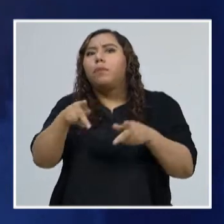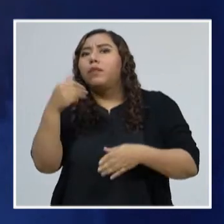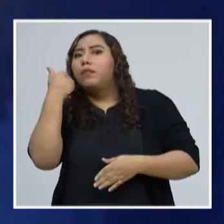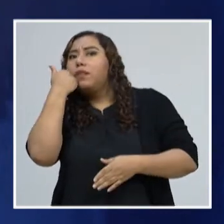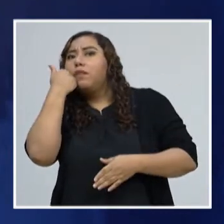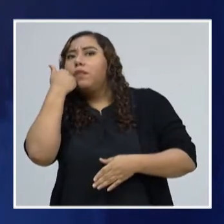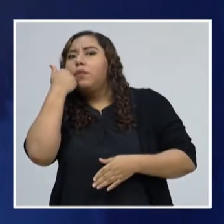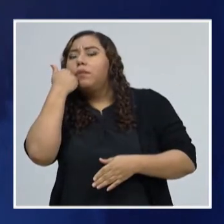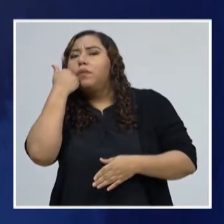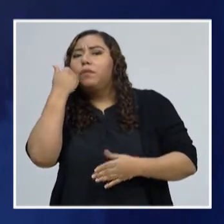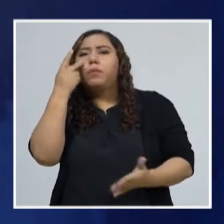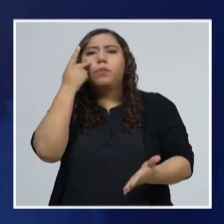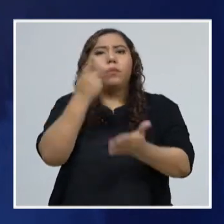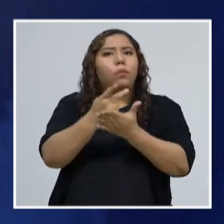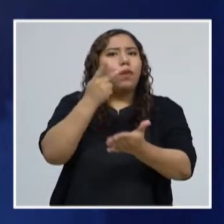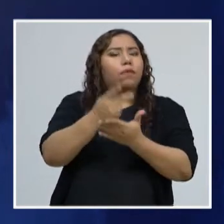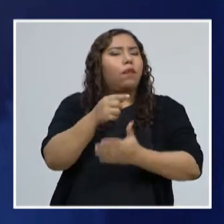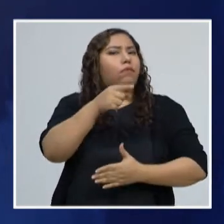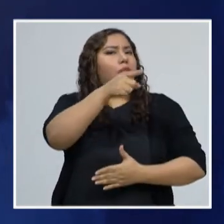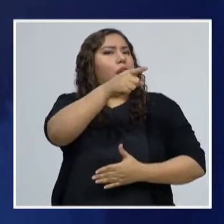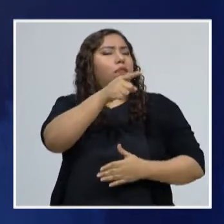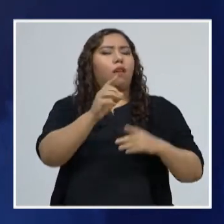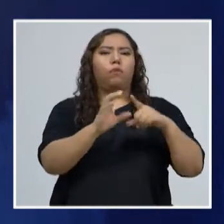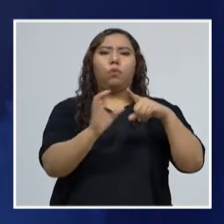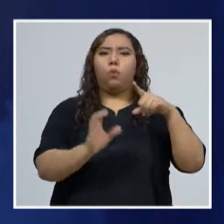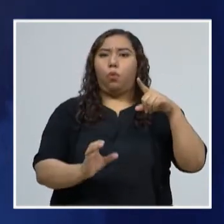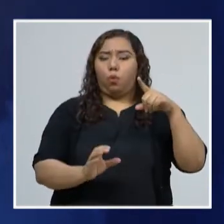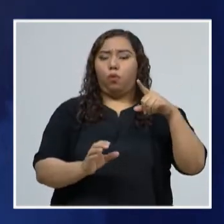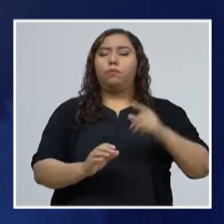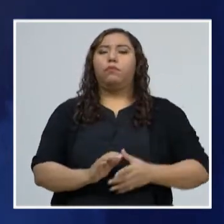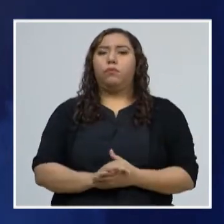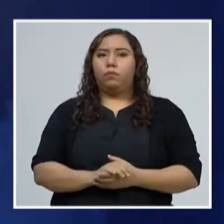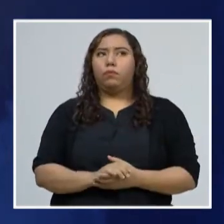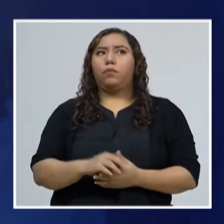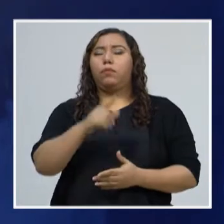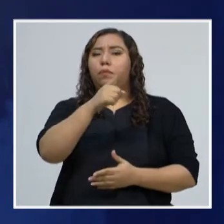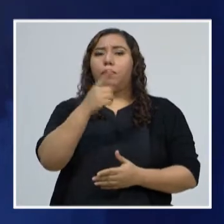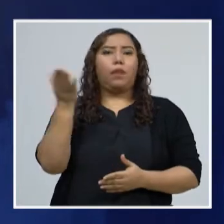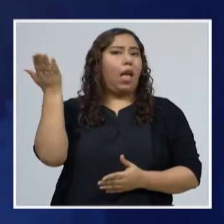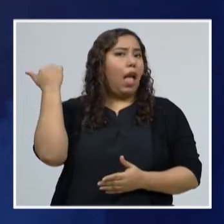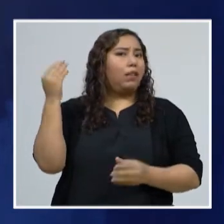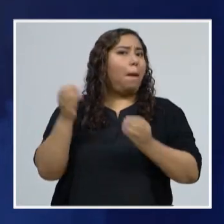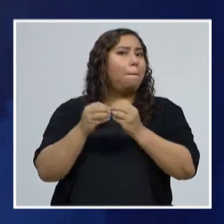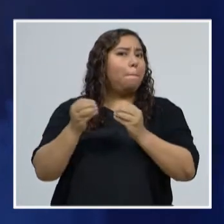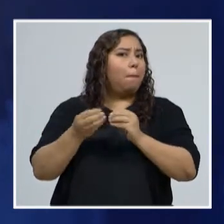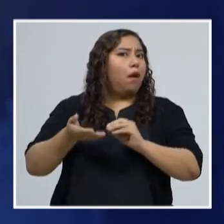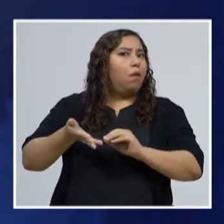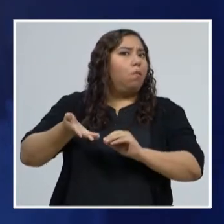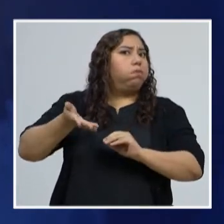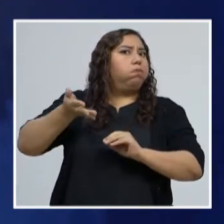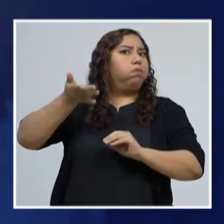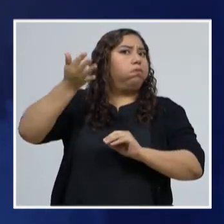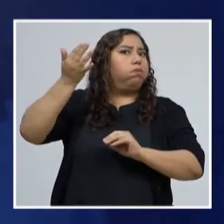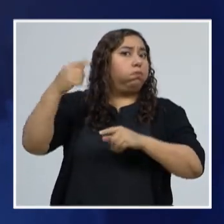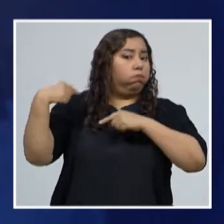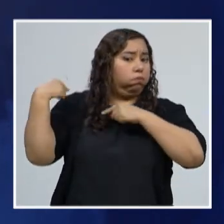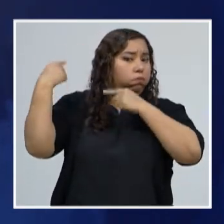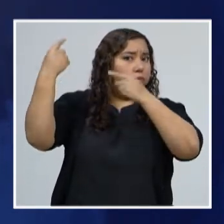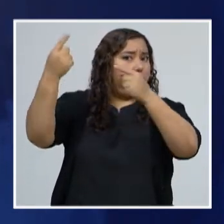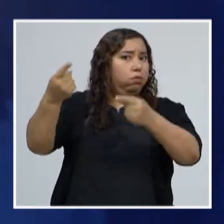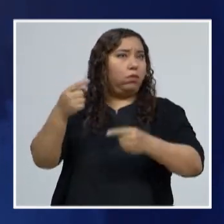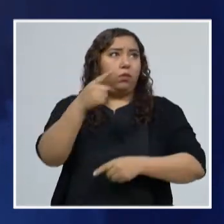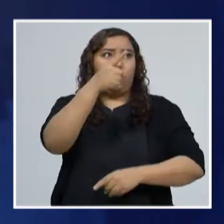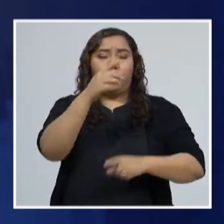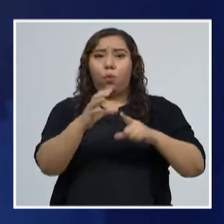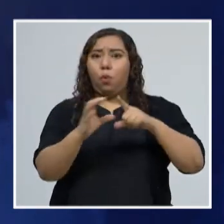zona norte del país. Y principalmente el departamento de Cortés, que ha sido uno de los departamentos con el mayor número de casos durante toda esta